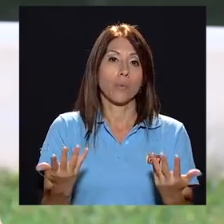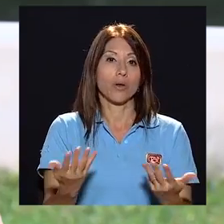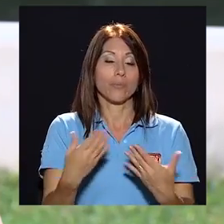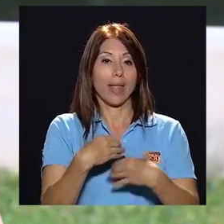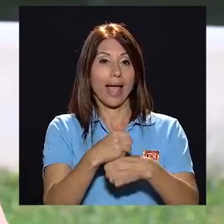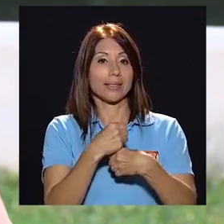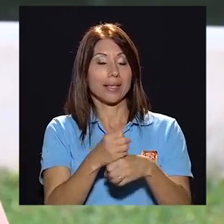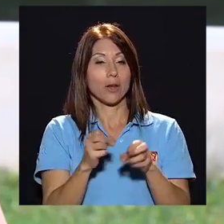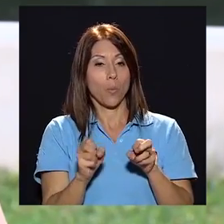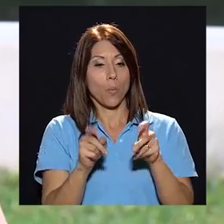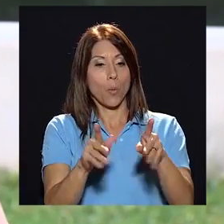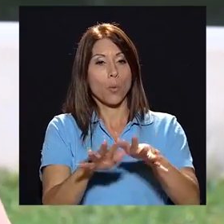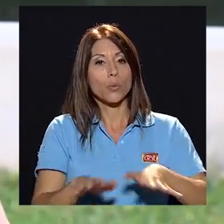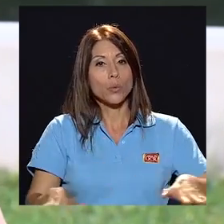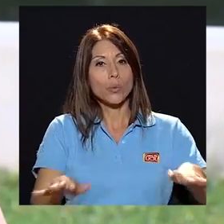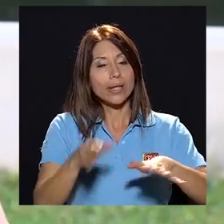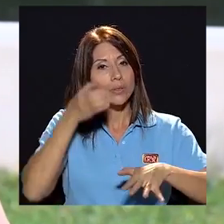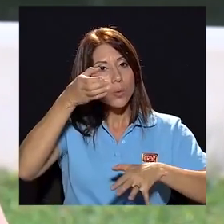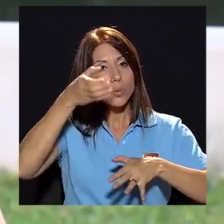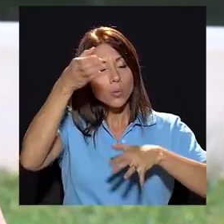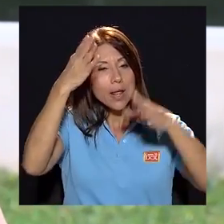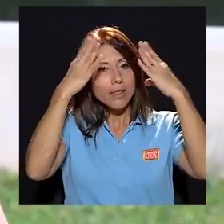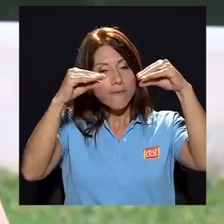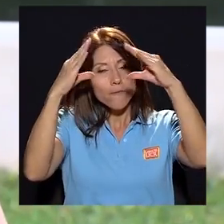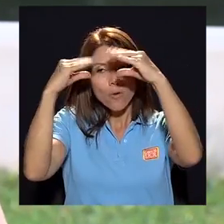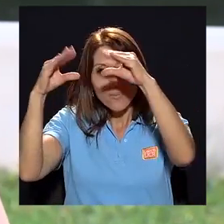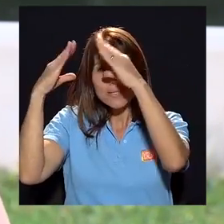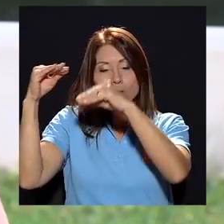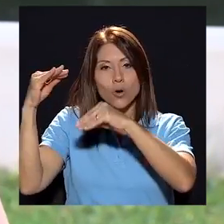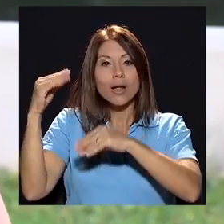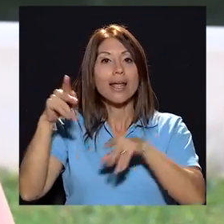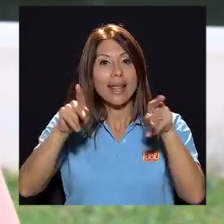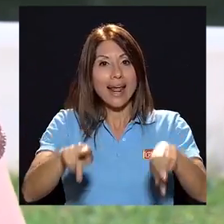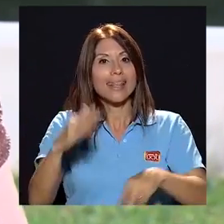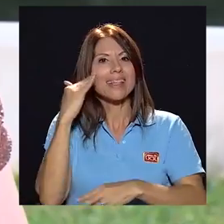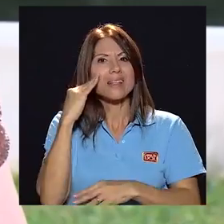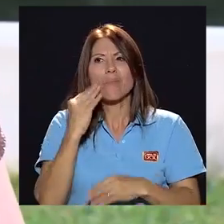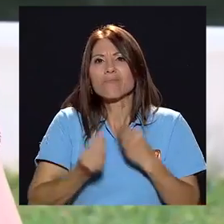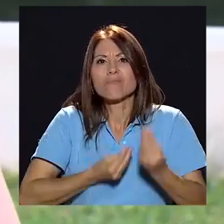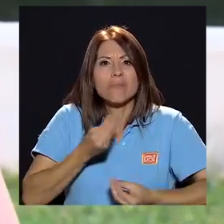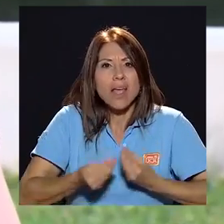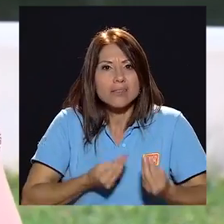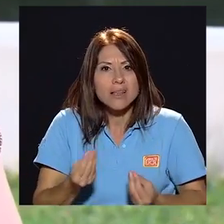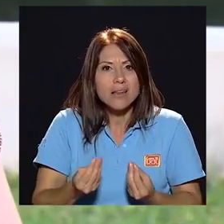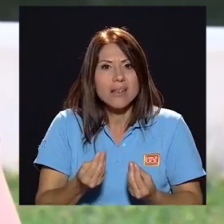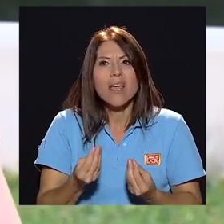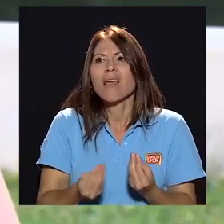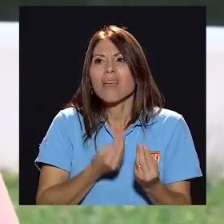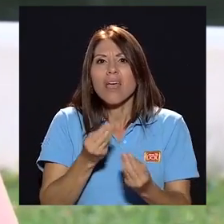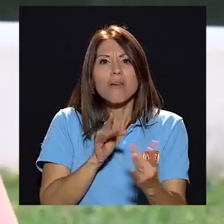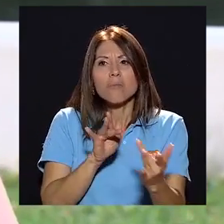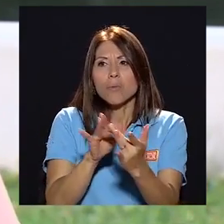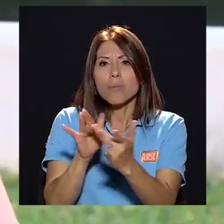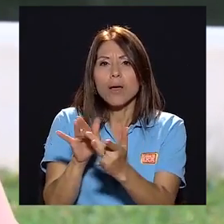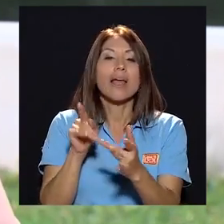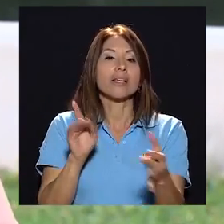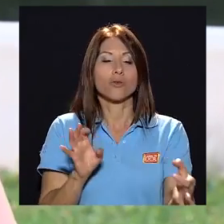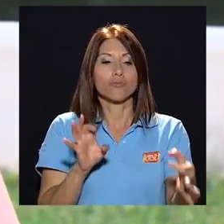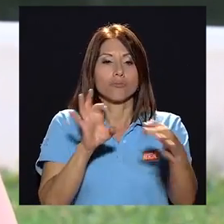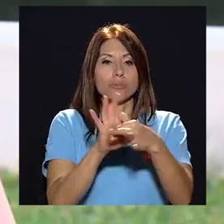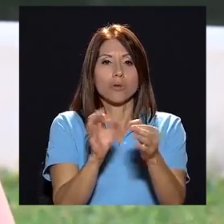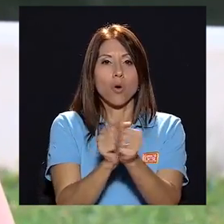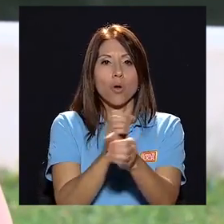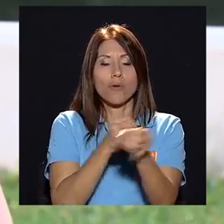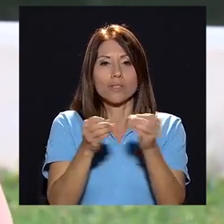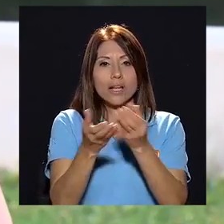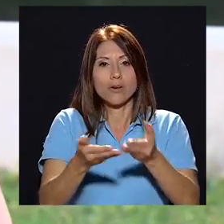crear espacios de cultura de información para que la gente sepa qué debe hacer a dónde debe recurrir esto en vinculación